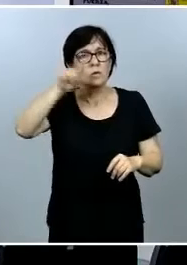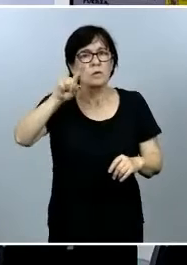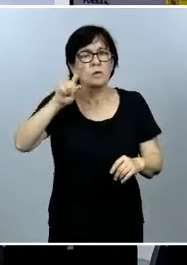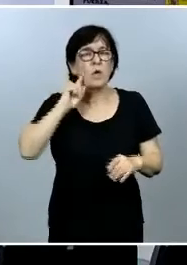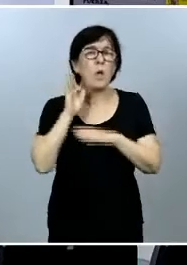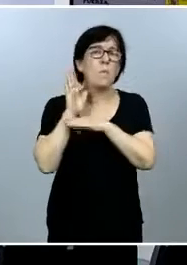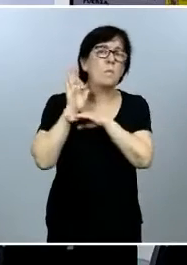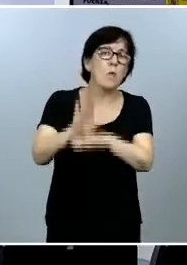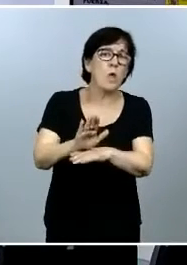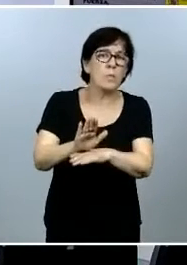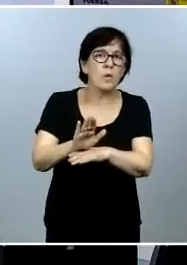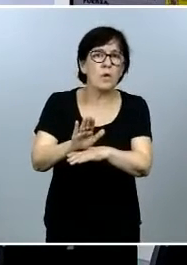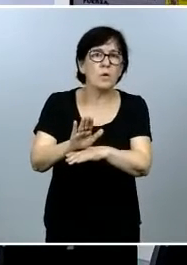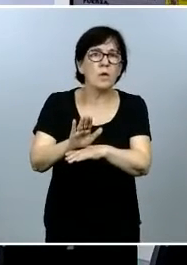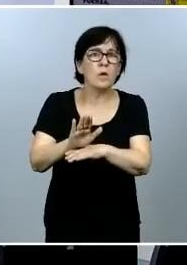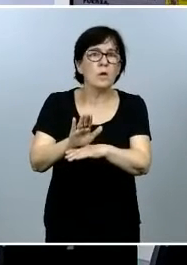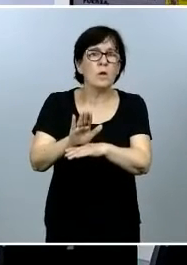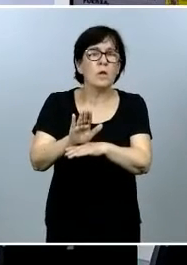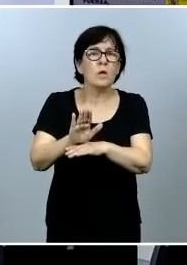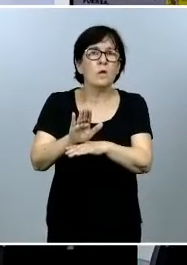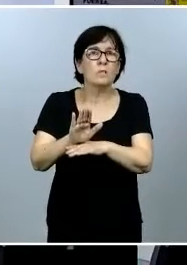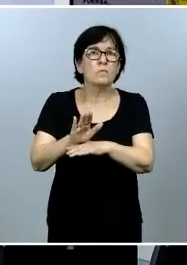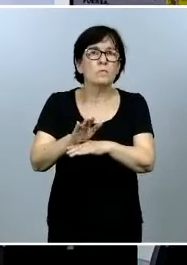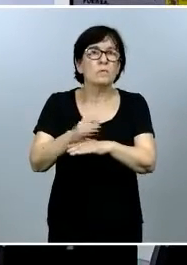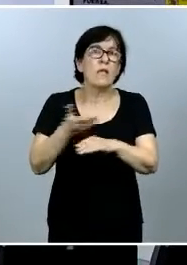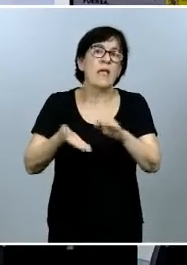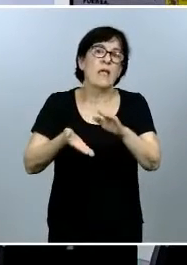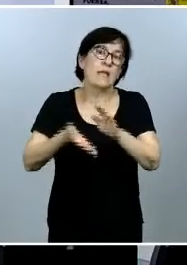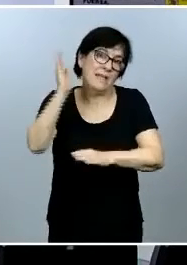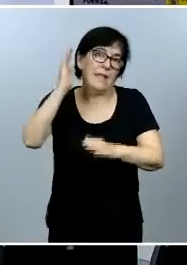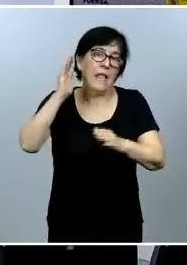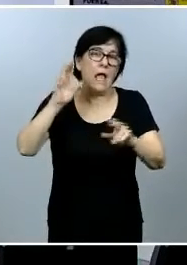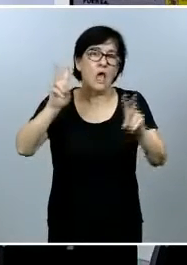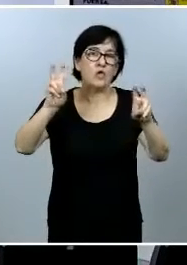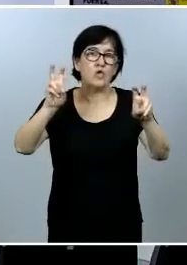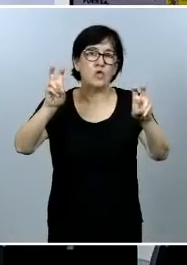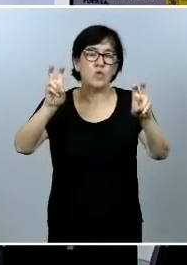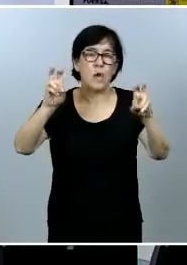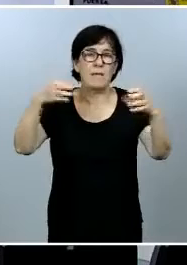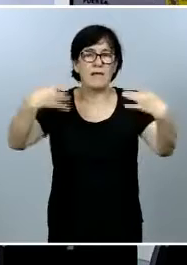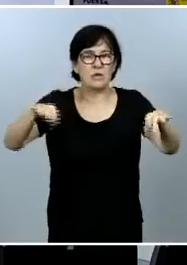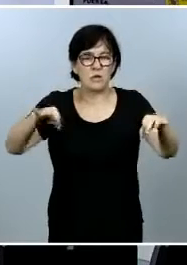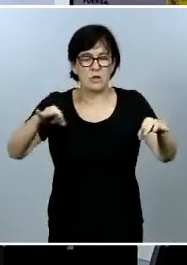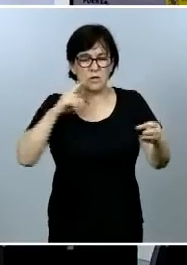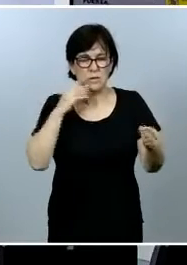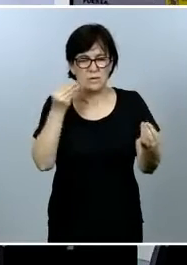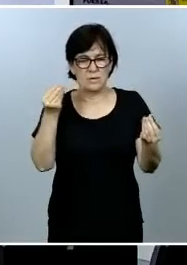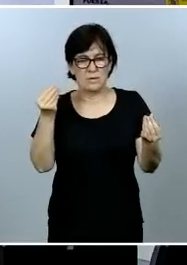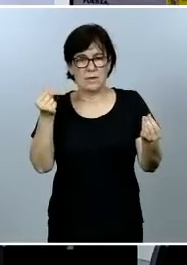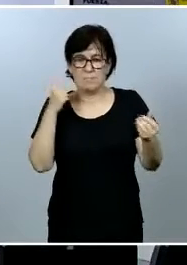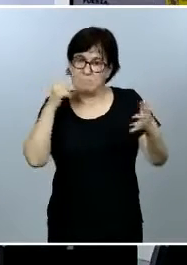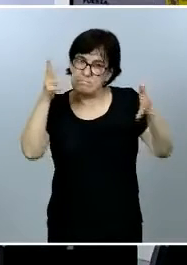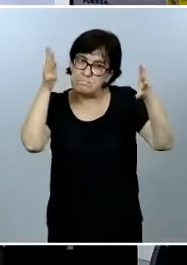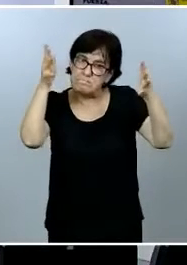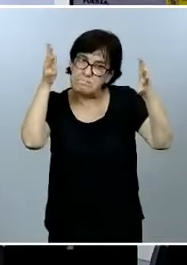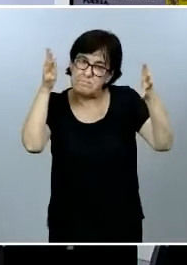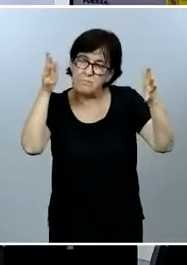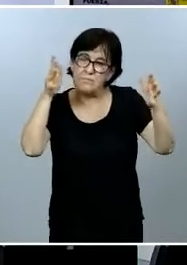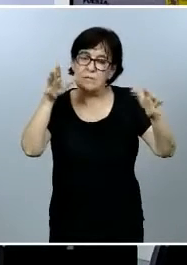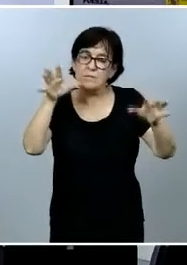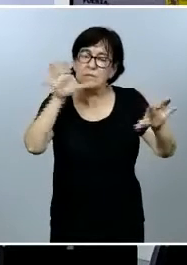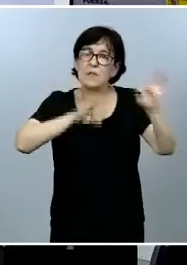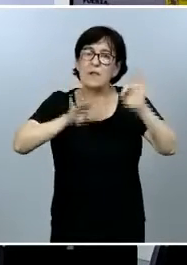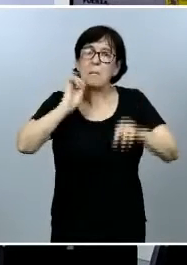el progreso a la nueva normalidad me da la impresión de que estaba como sugiriendo que la decisión final